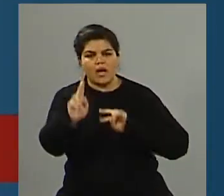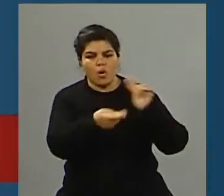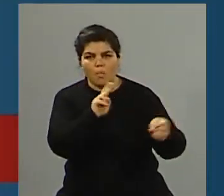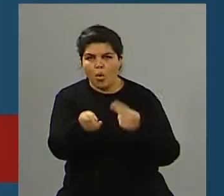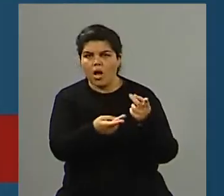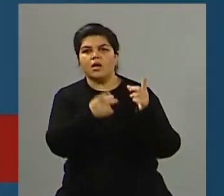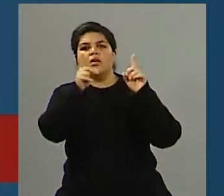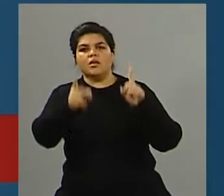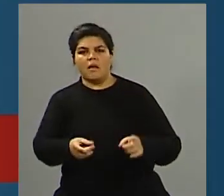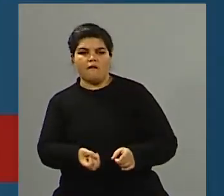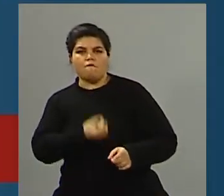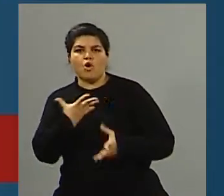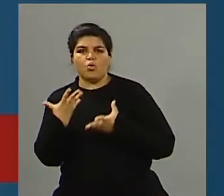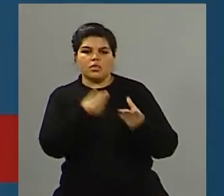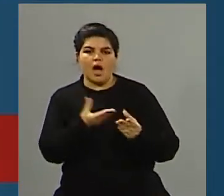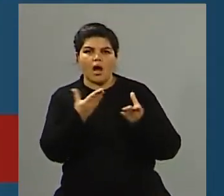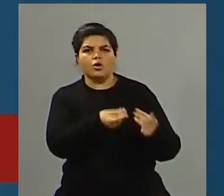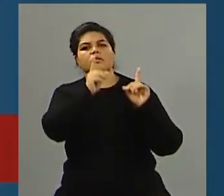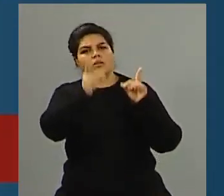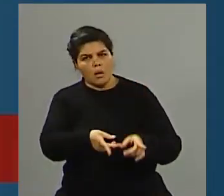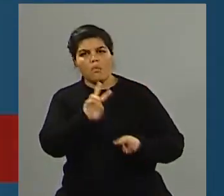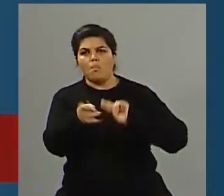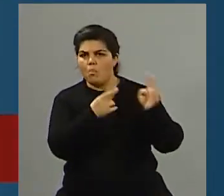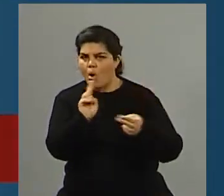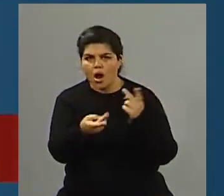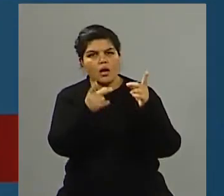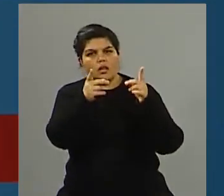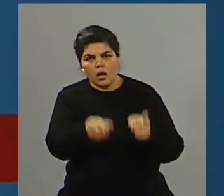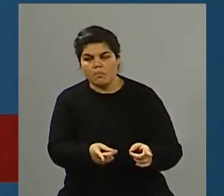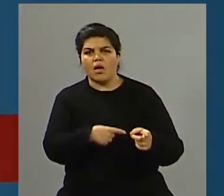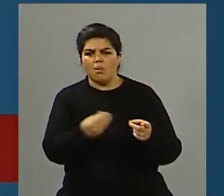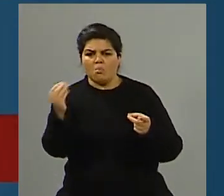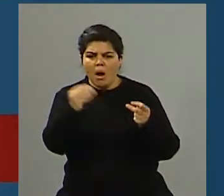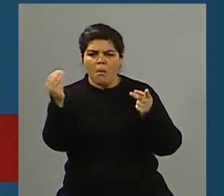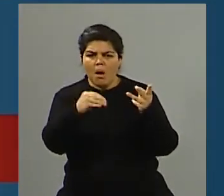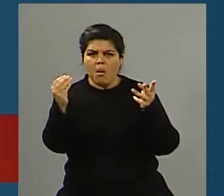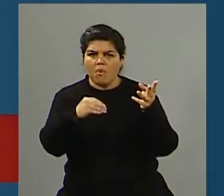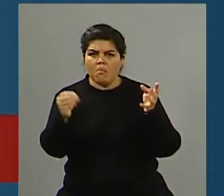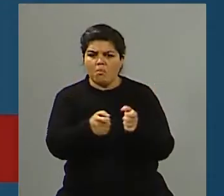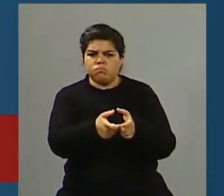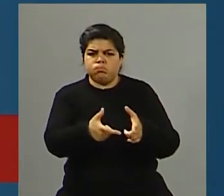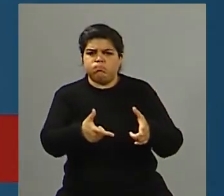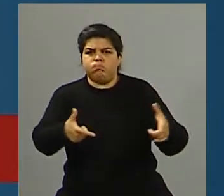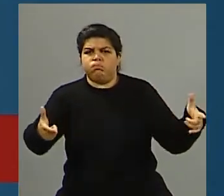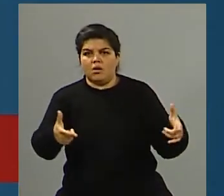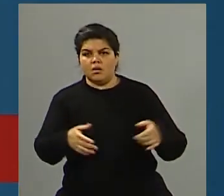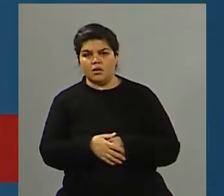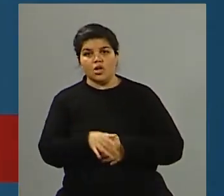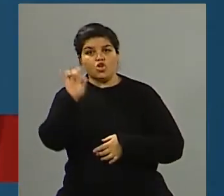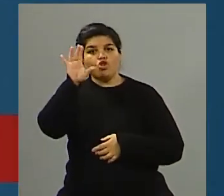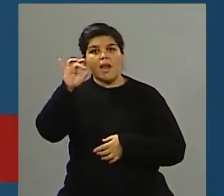voluntarios que perdieron la vida, y también no hay que dejar de repasar que no solamente fueron esos aviones los que participaron de este atentado,